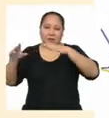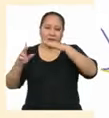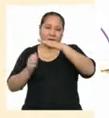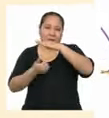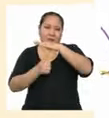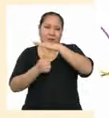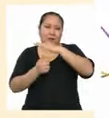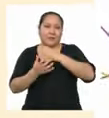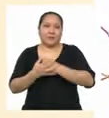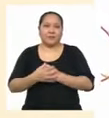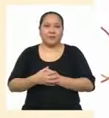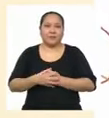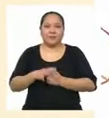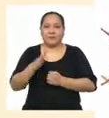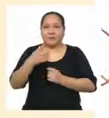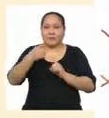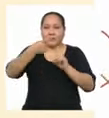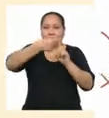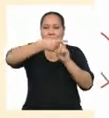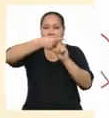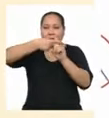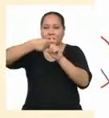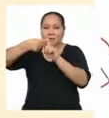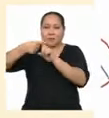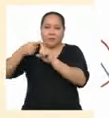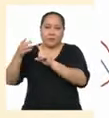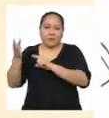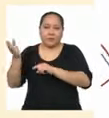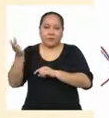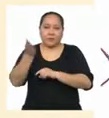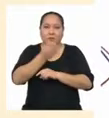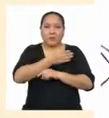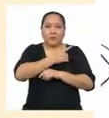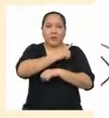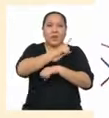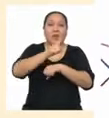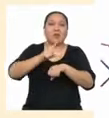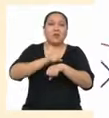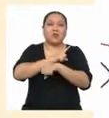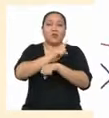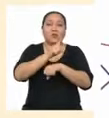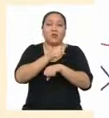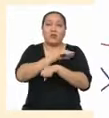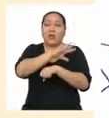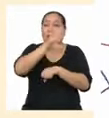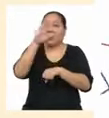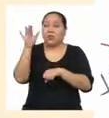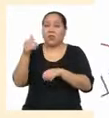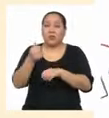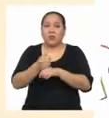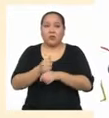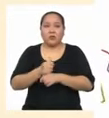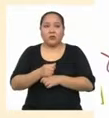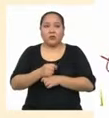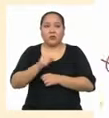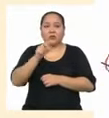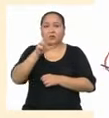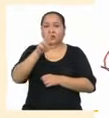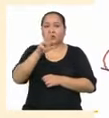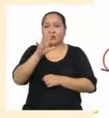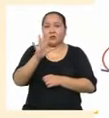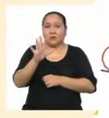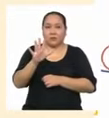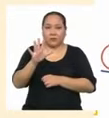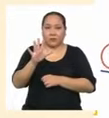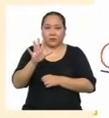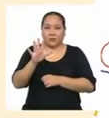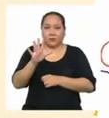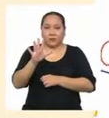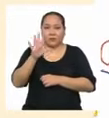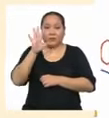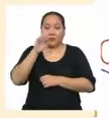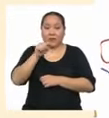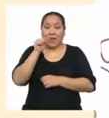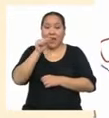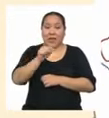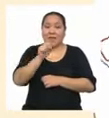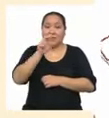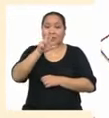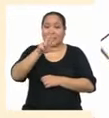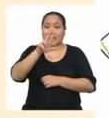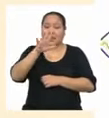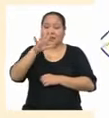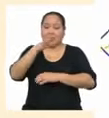Calculamos La suma Total De las horas De todos Los estudiantes Y resulta 35 A este